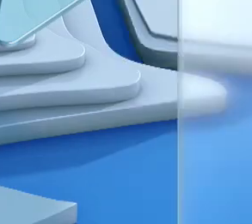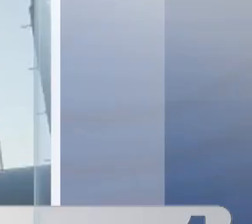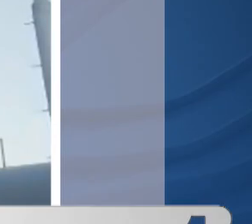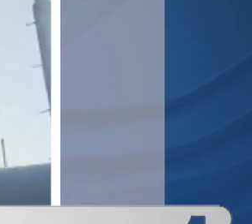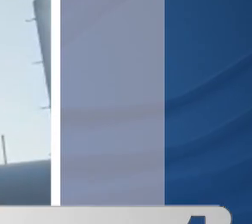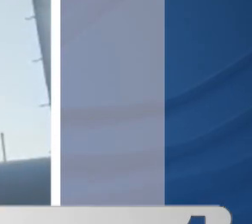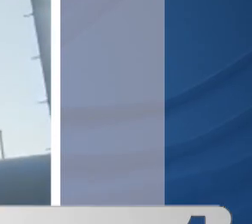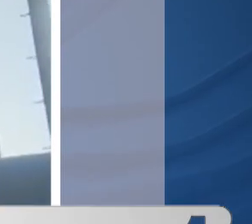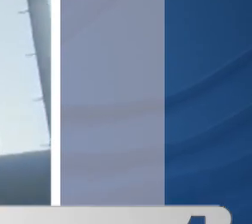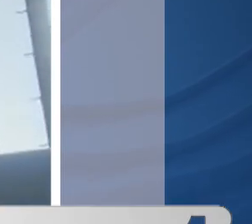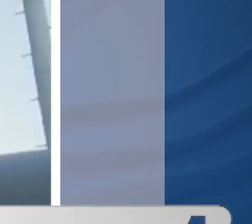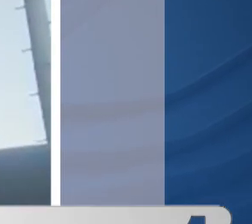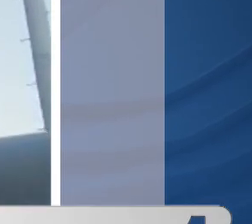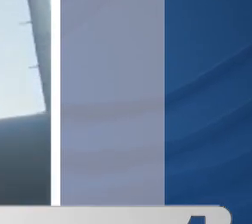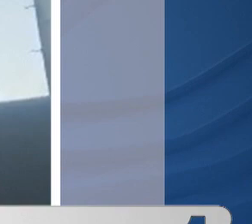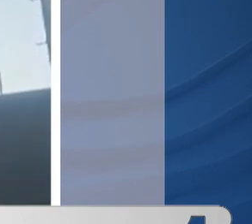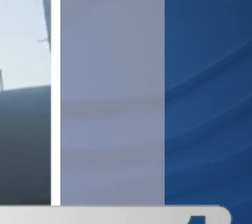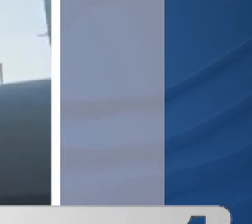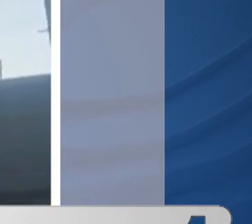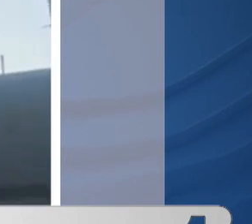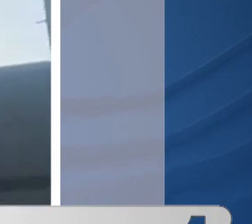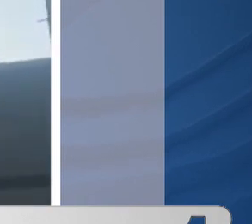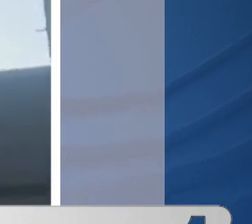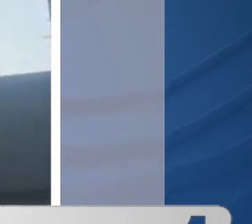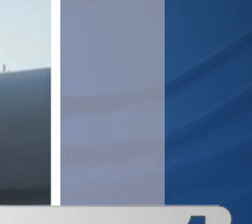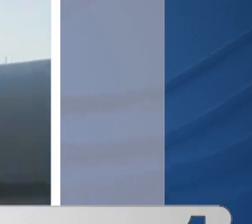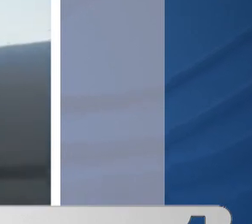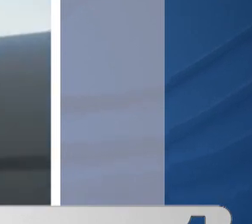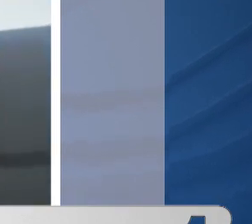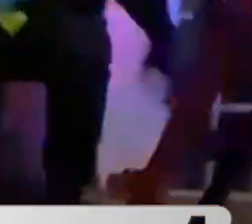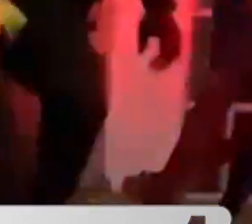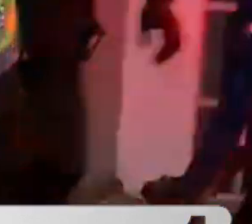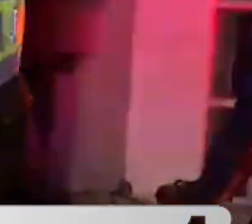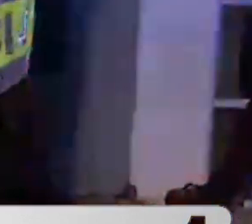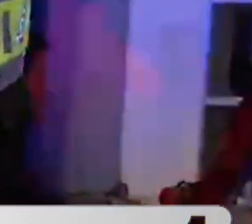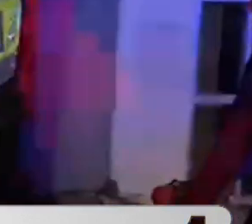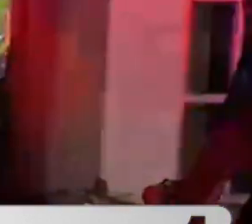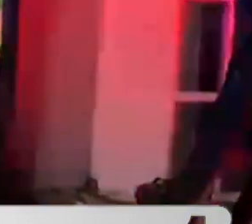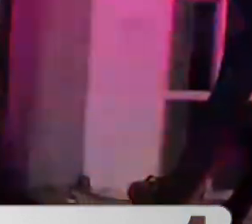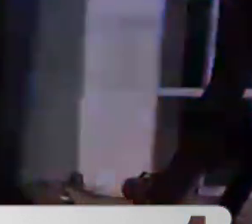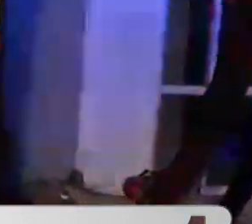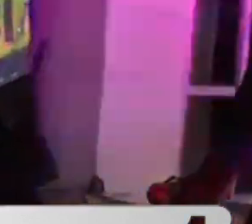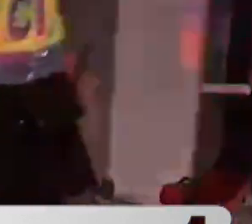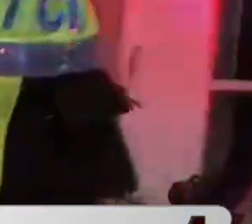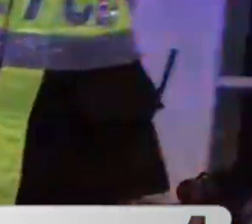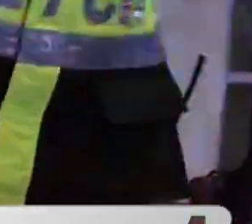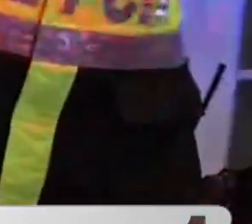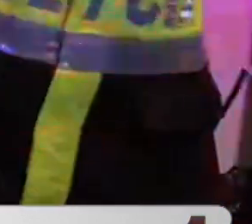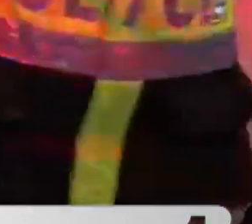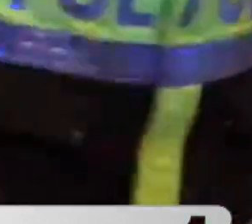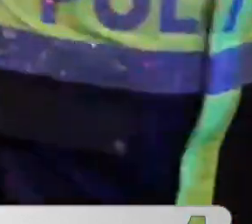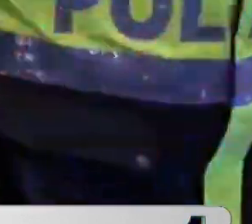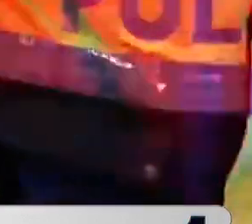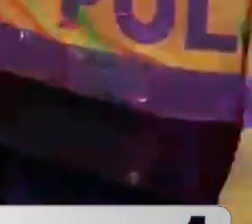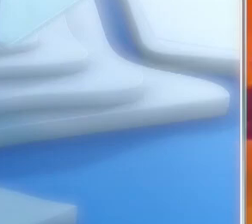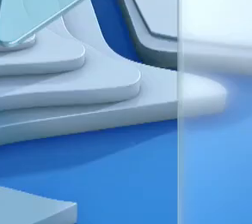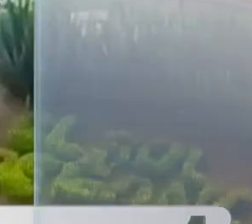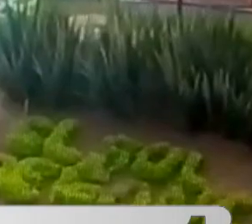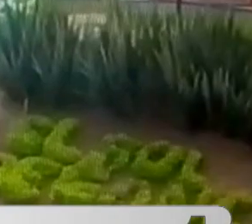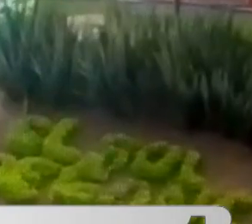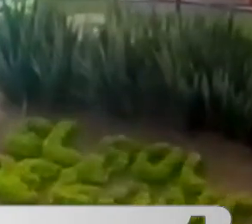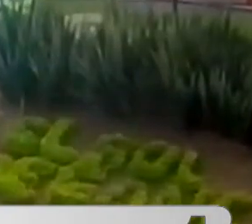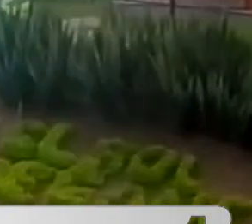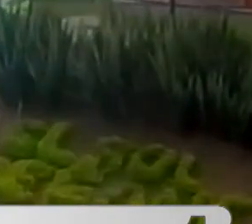Con drones Cámaras Y GPS Ladrones Buscan víctimas En la localidad De Suba